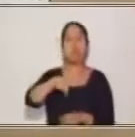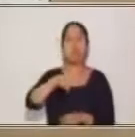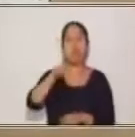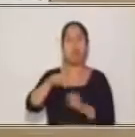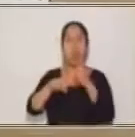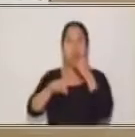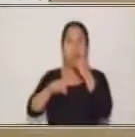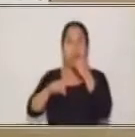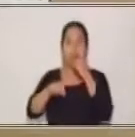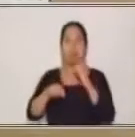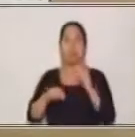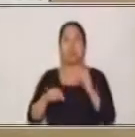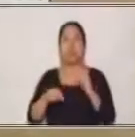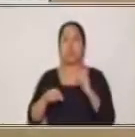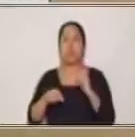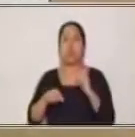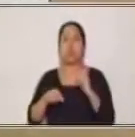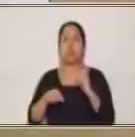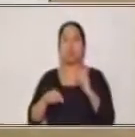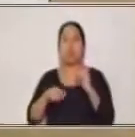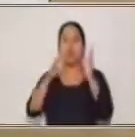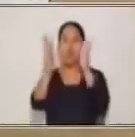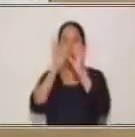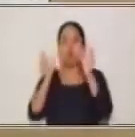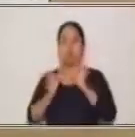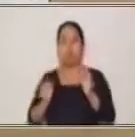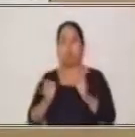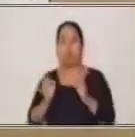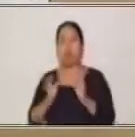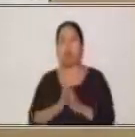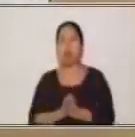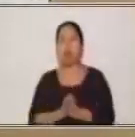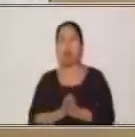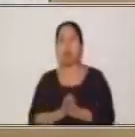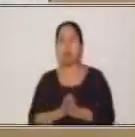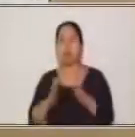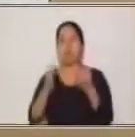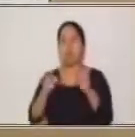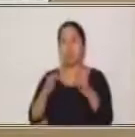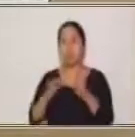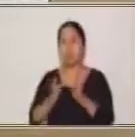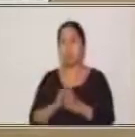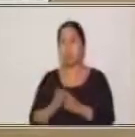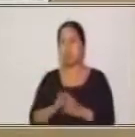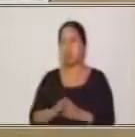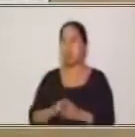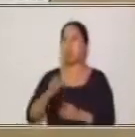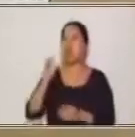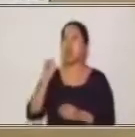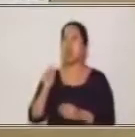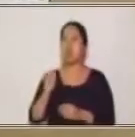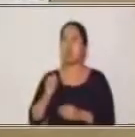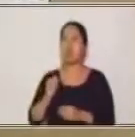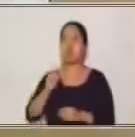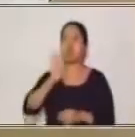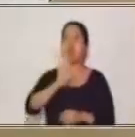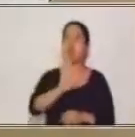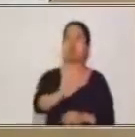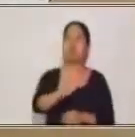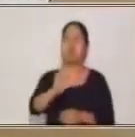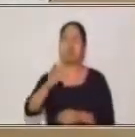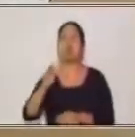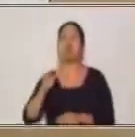tratando de las tres formas que vimos. El ustedeo, el voceo y el tuteo. Quiero que